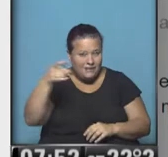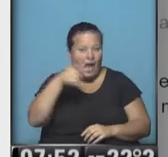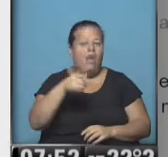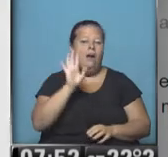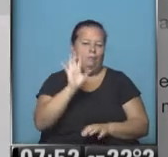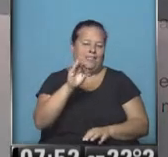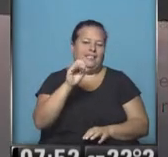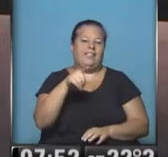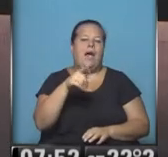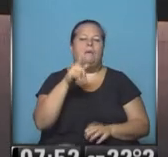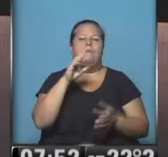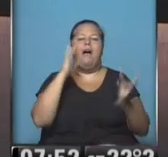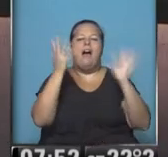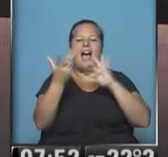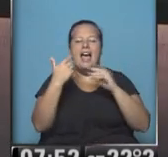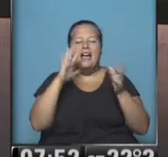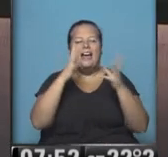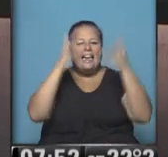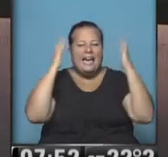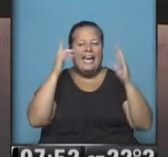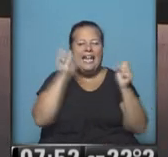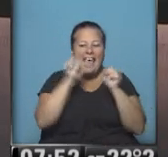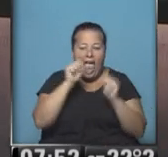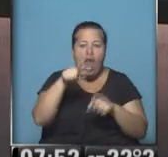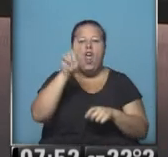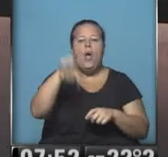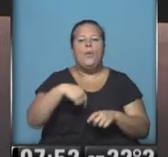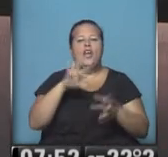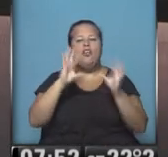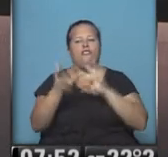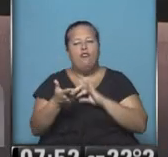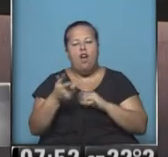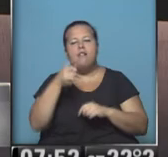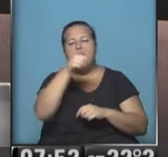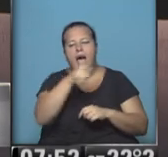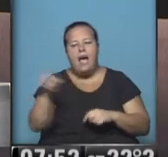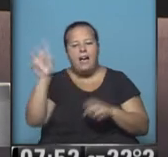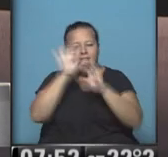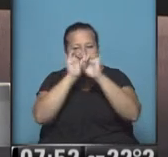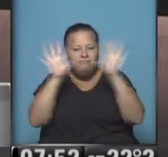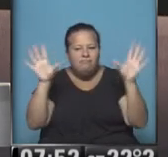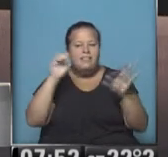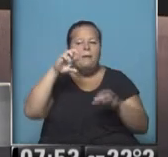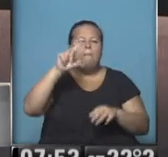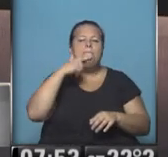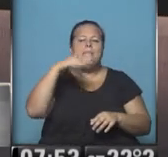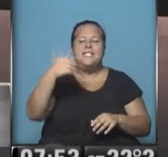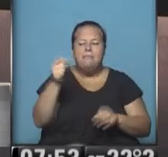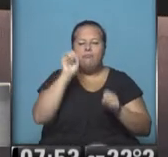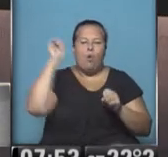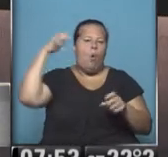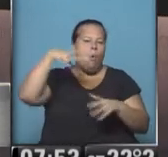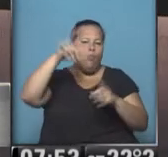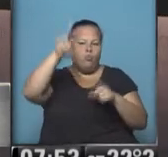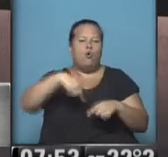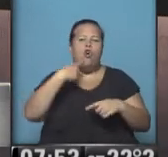se llaman cirrus, están compuestos por cristales de hielo y eso genera como una especie de prisma. Se refracta la luz y genera esos